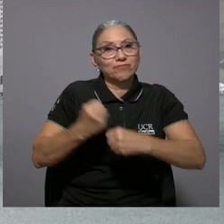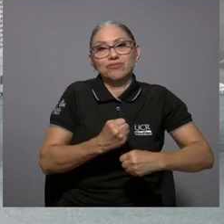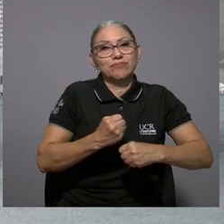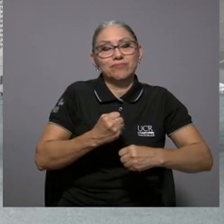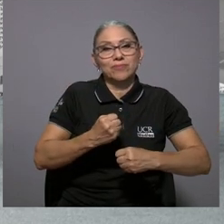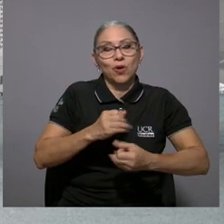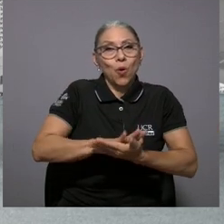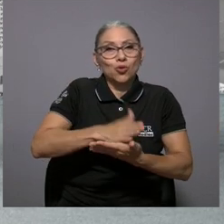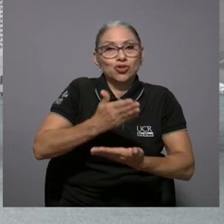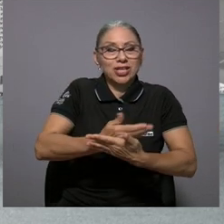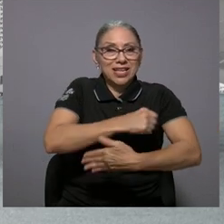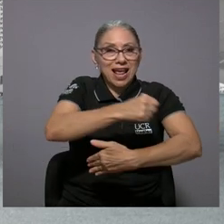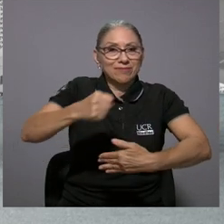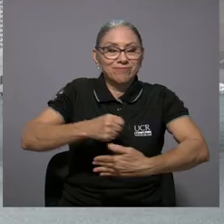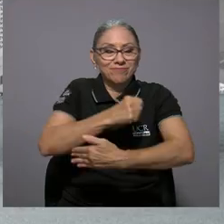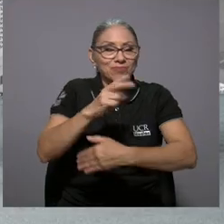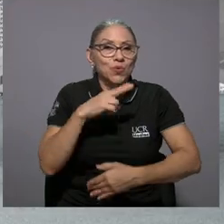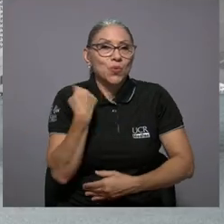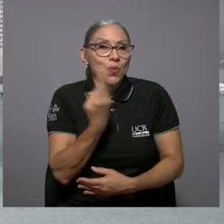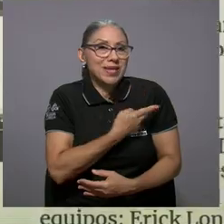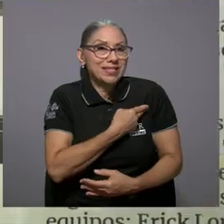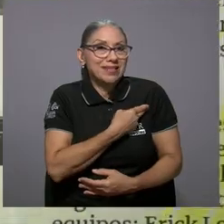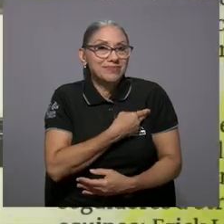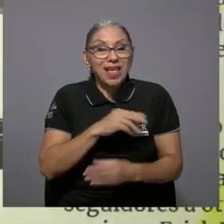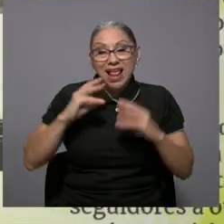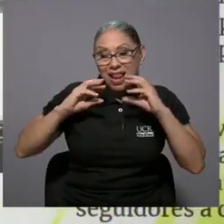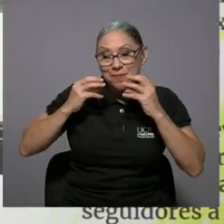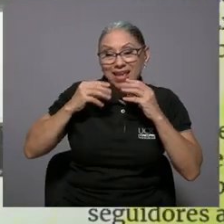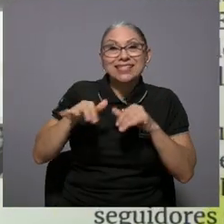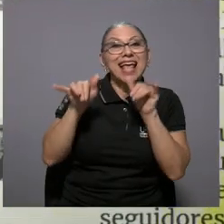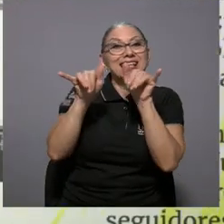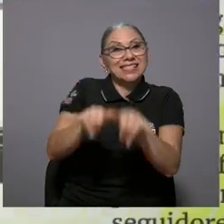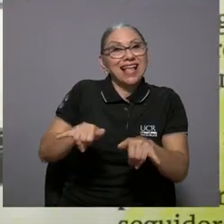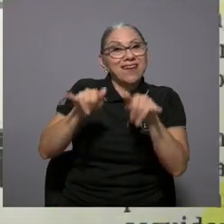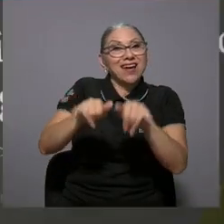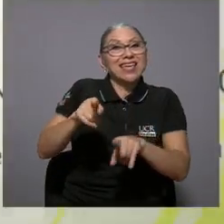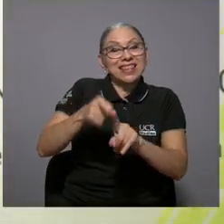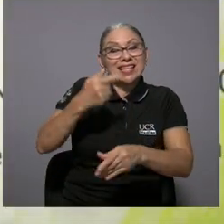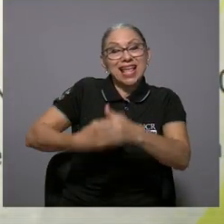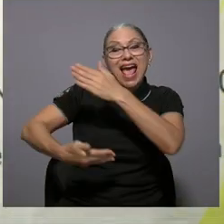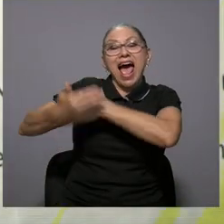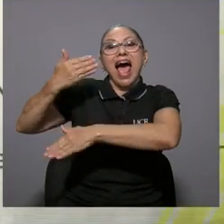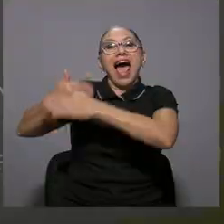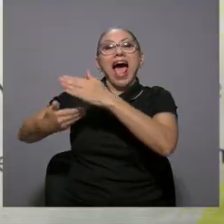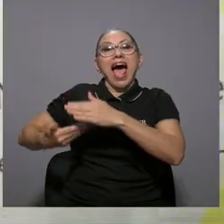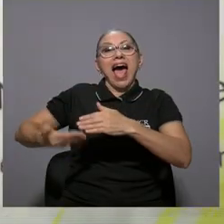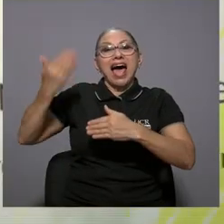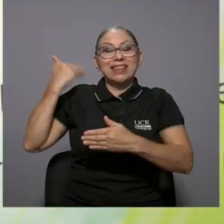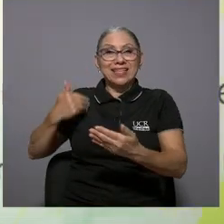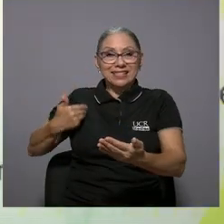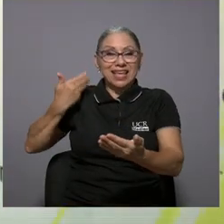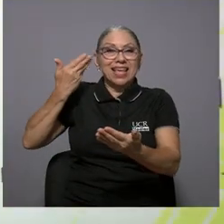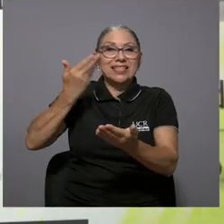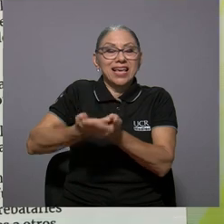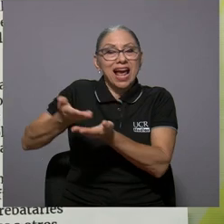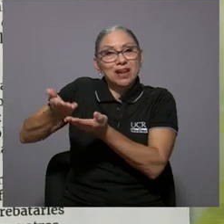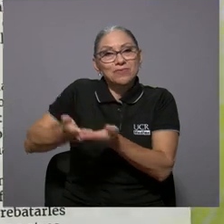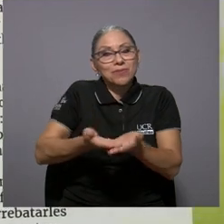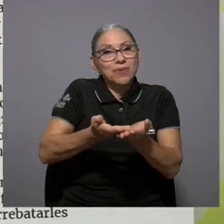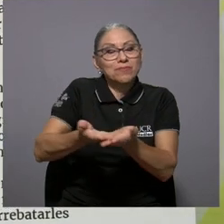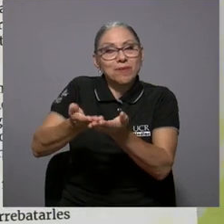la base fundacional digamos de nuestra cocina estaba ahí desde antes de la llegada de los